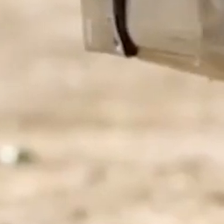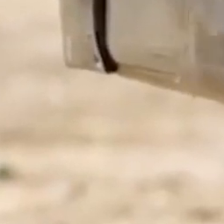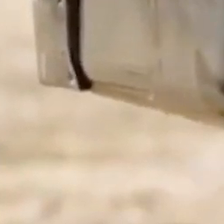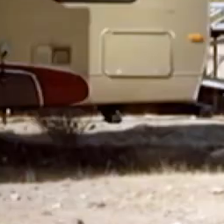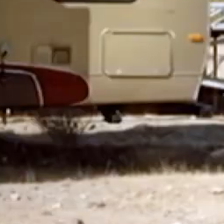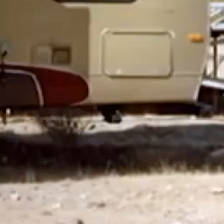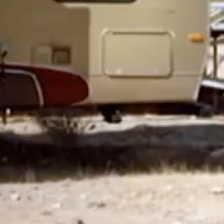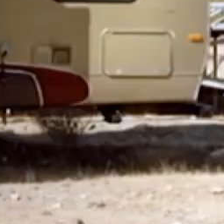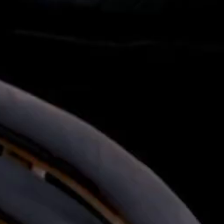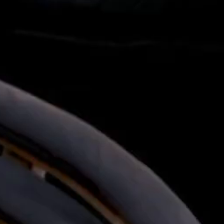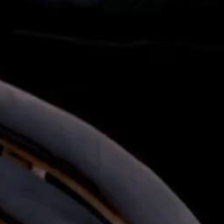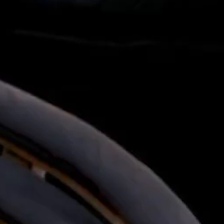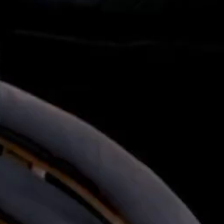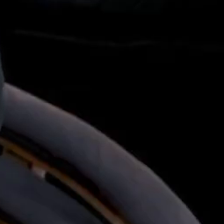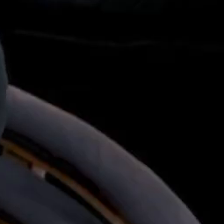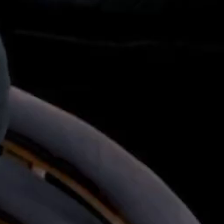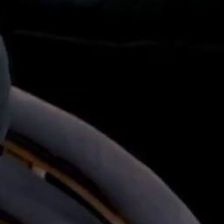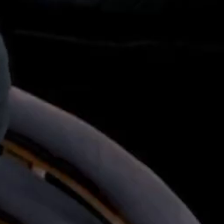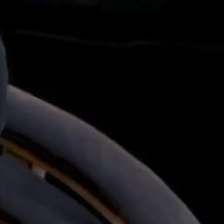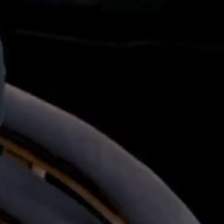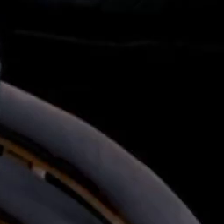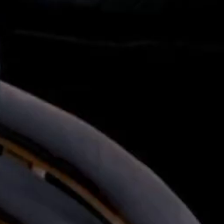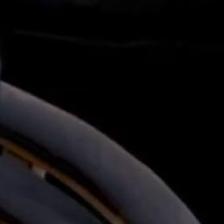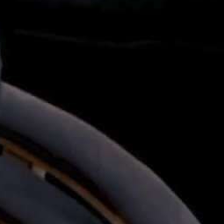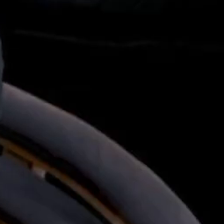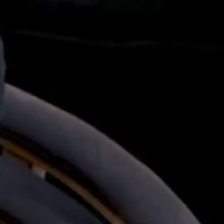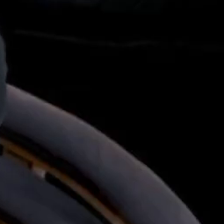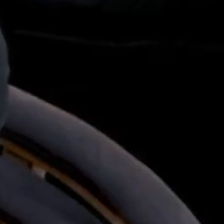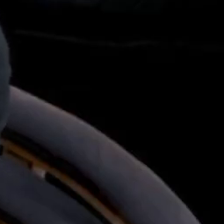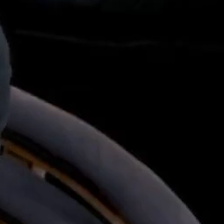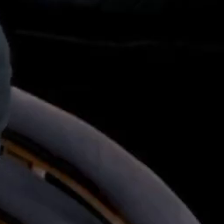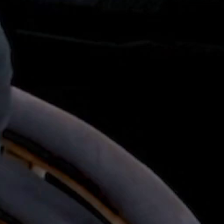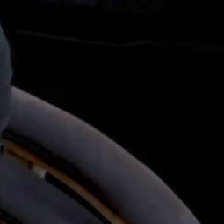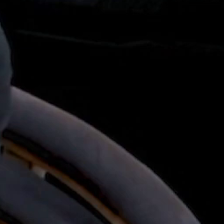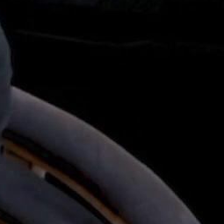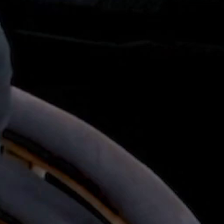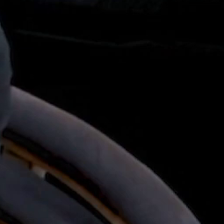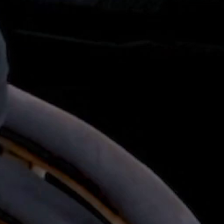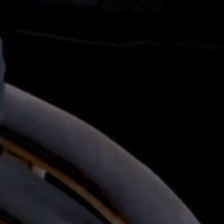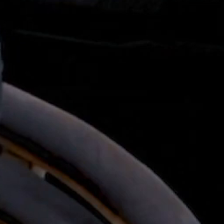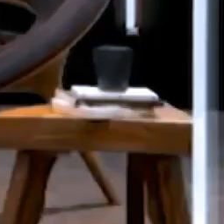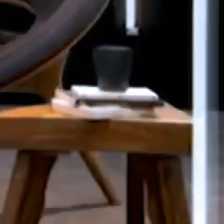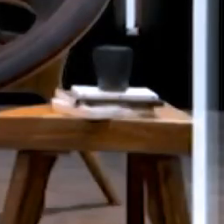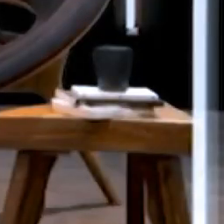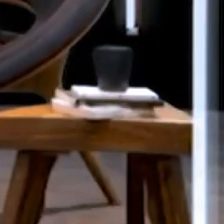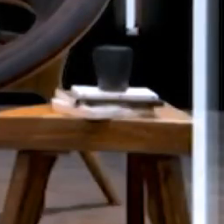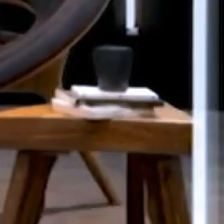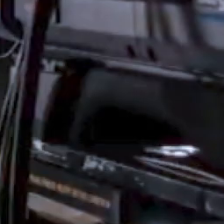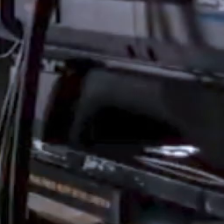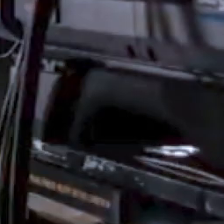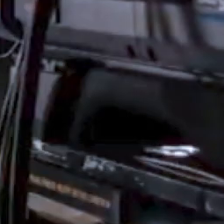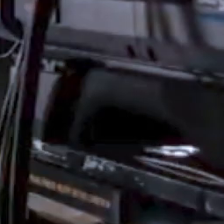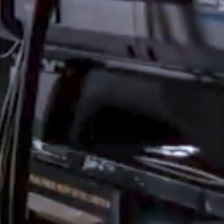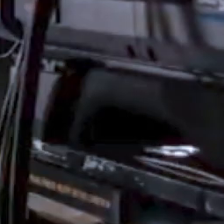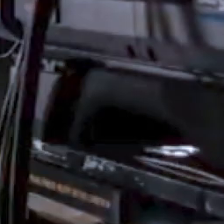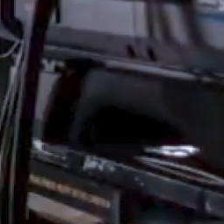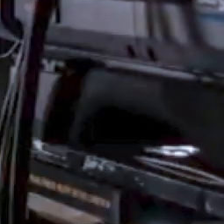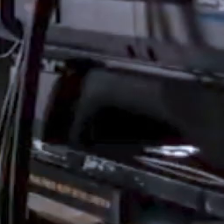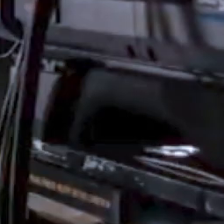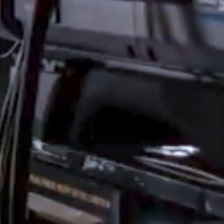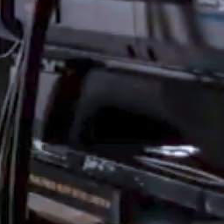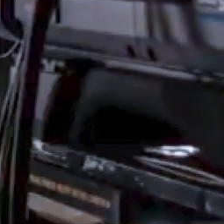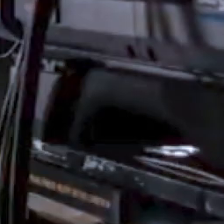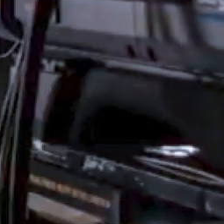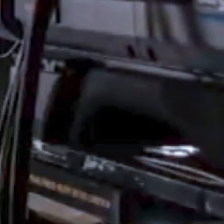¡Ja, ja, ja! ¿Qué tal? ¿Cómo están? Bienvenidos una vez más a Encuadre Iberoamericano. ¿Cómo estás, Leonardo? Bien, por favor. El viernes